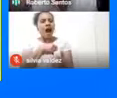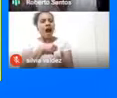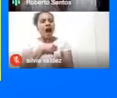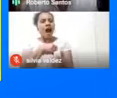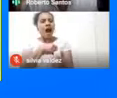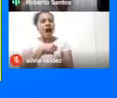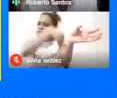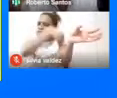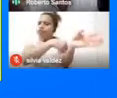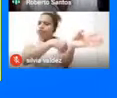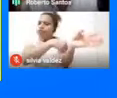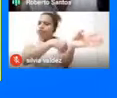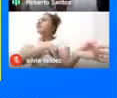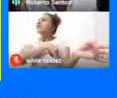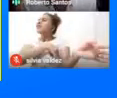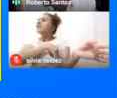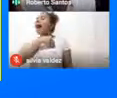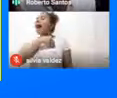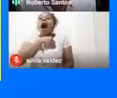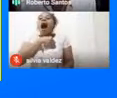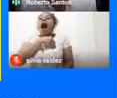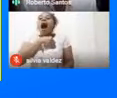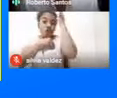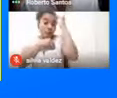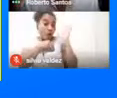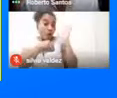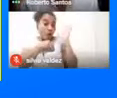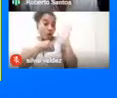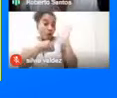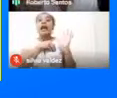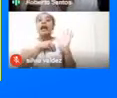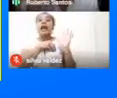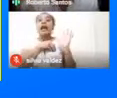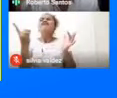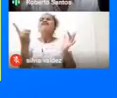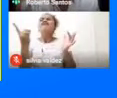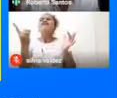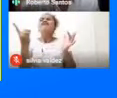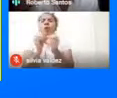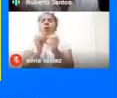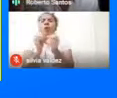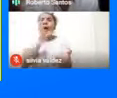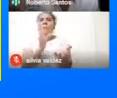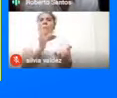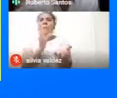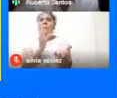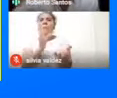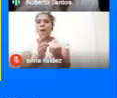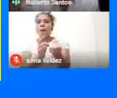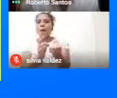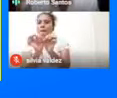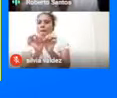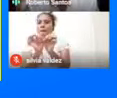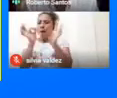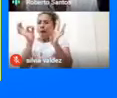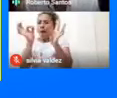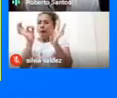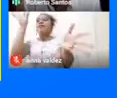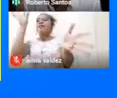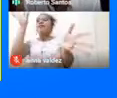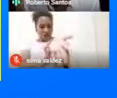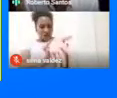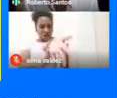Simplemente Hay que Hacer una chispita Para que Para que salte Y de ahí En adelante Ya Prácticamente